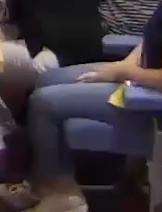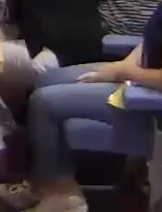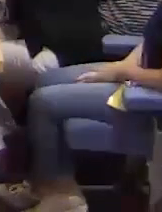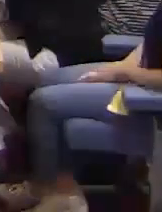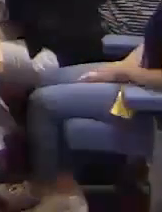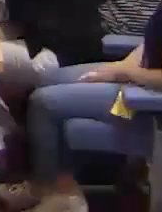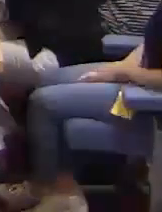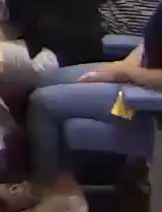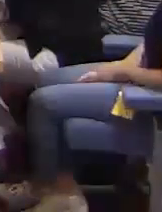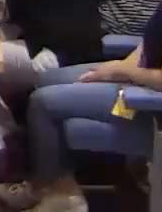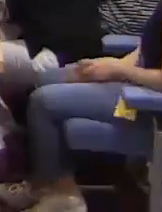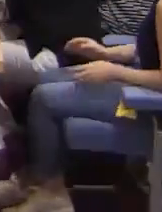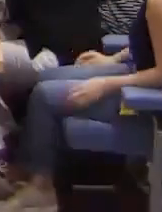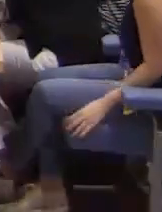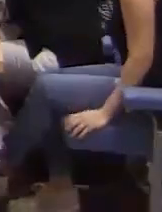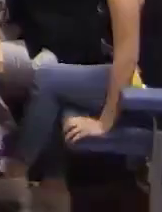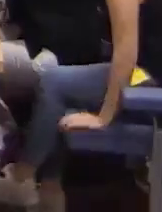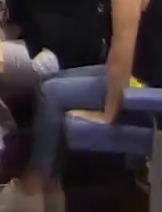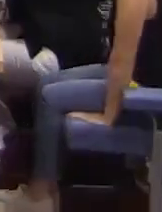and Universal Jurisdicción.